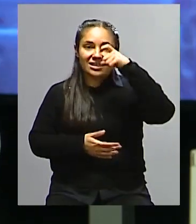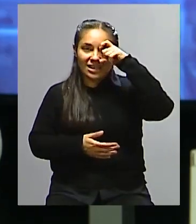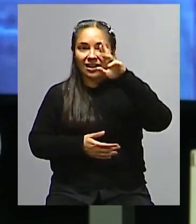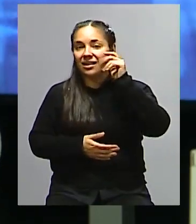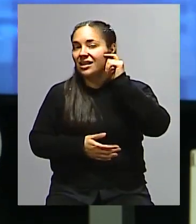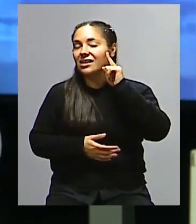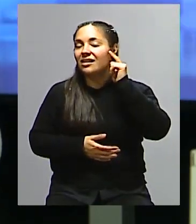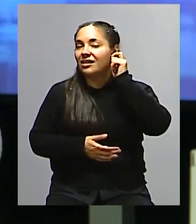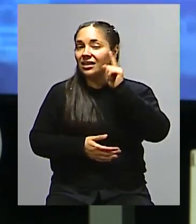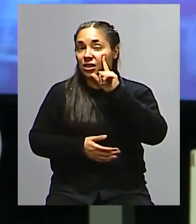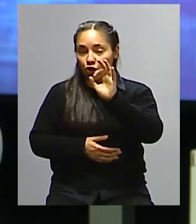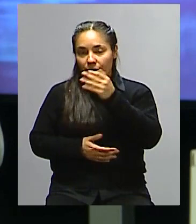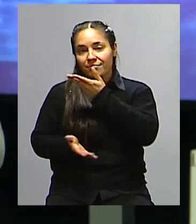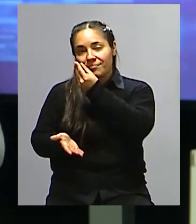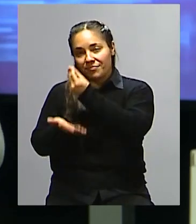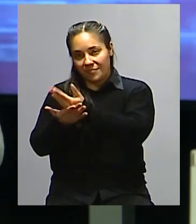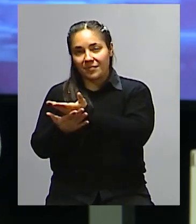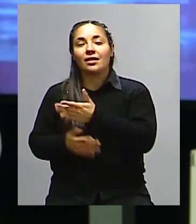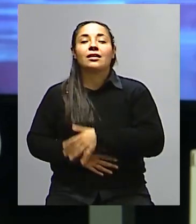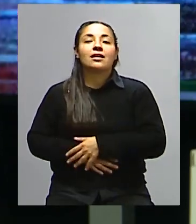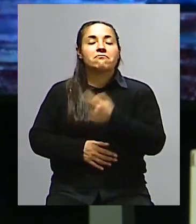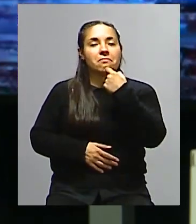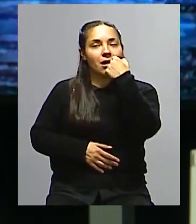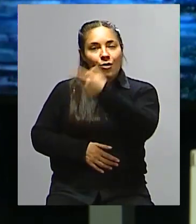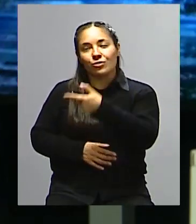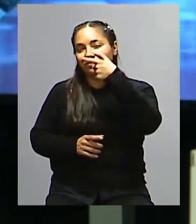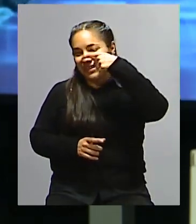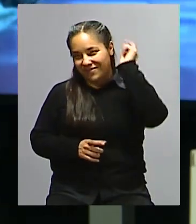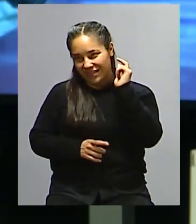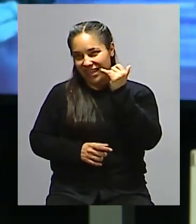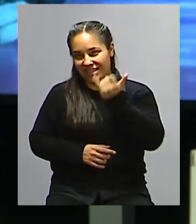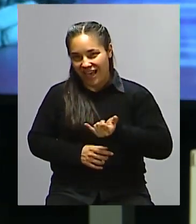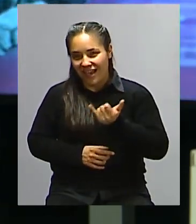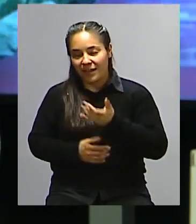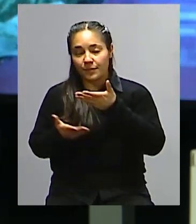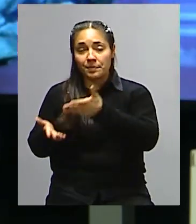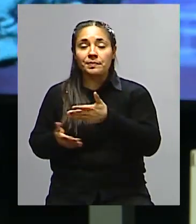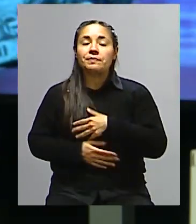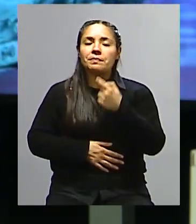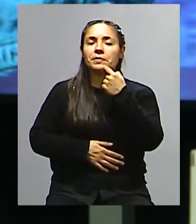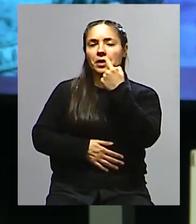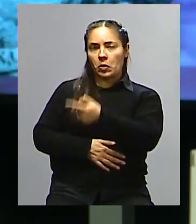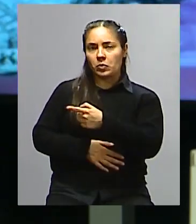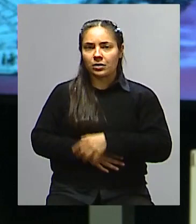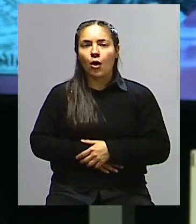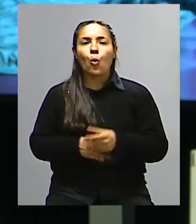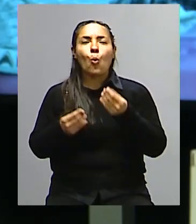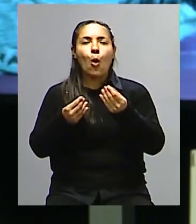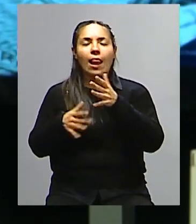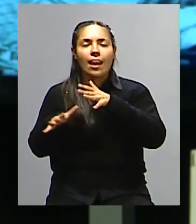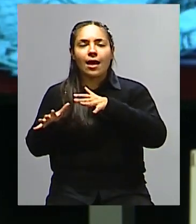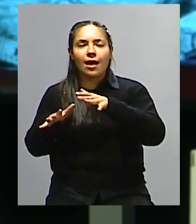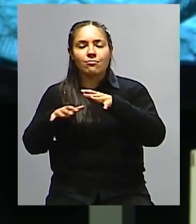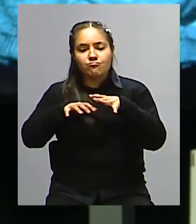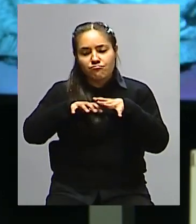primera, digamos, pregunta, dada la experiencia que él tiene, es específicamente cuál es el ámbito en el que se mueve